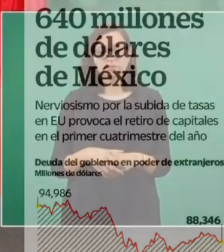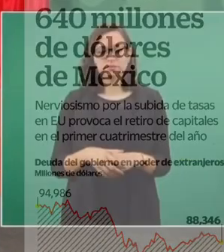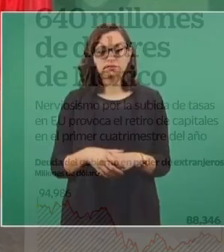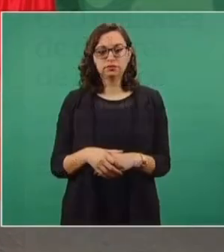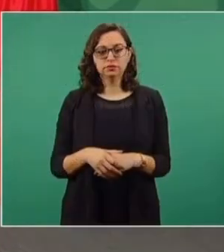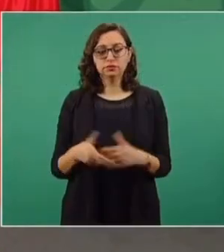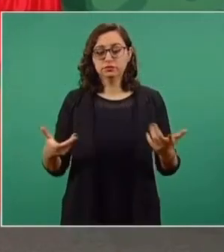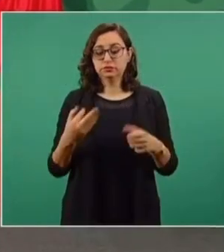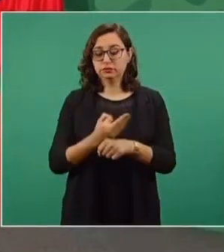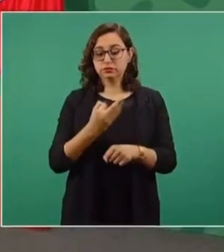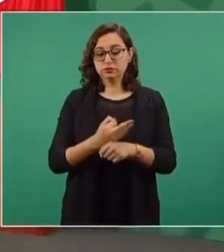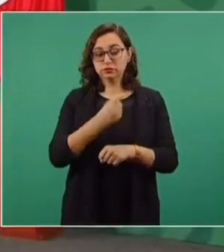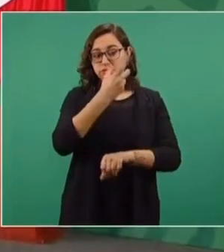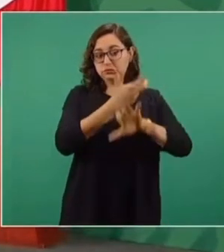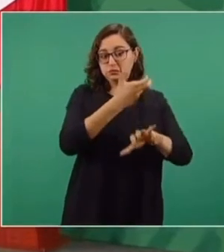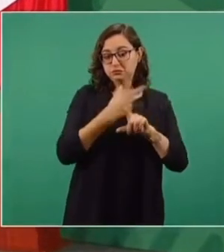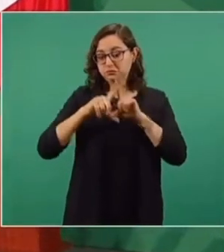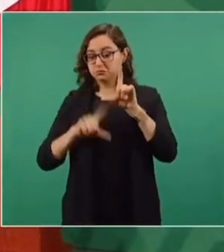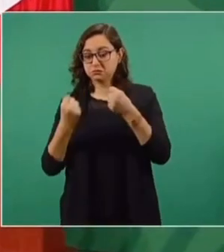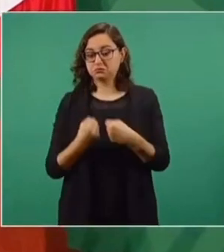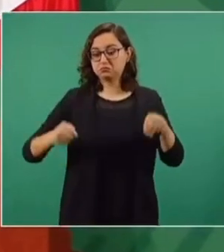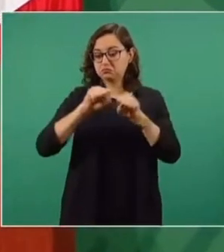más importantes de Estados Unidos.